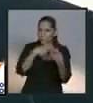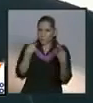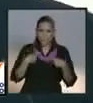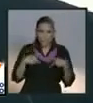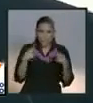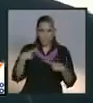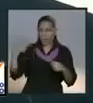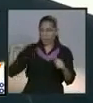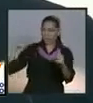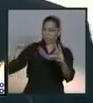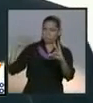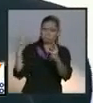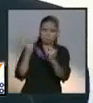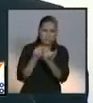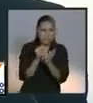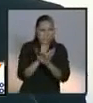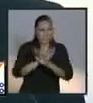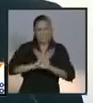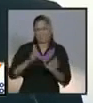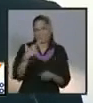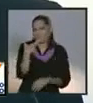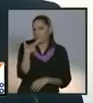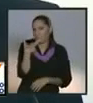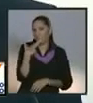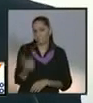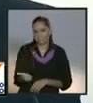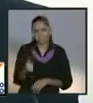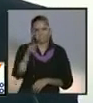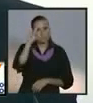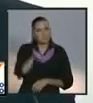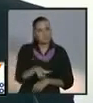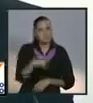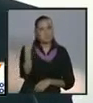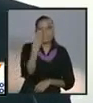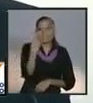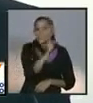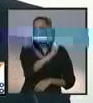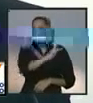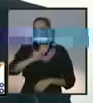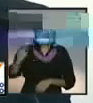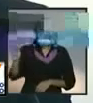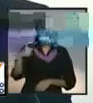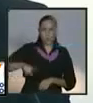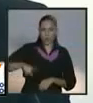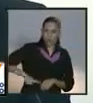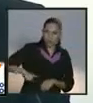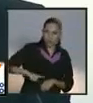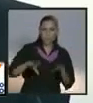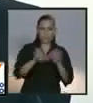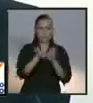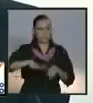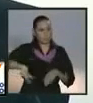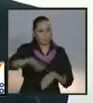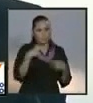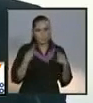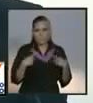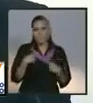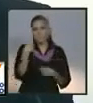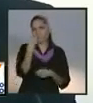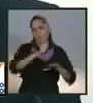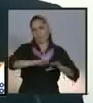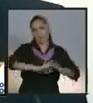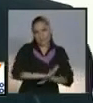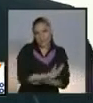renovación tajante de la vida pública. Un cambio en todos los órdenes de la vida pública. Cambio en política